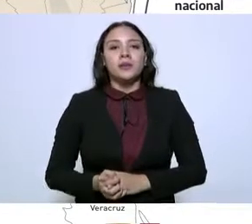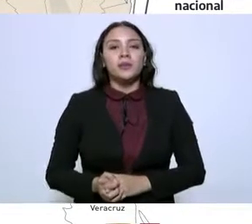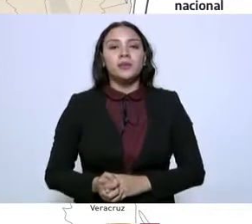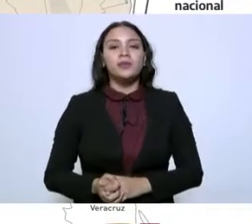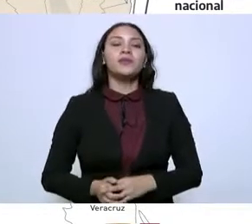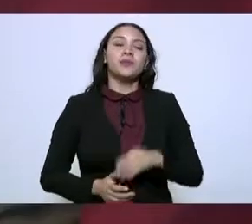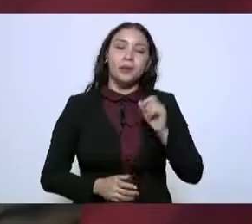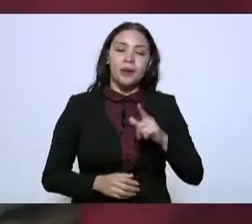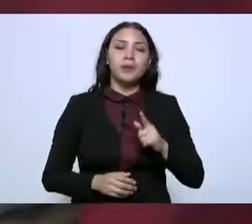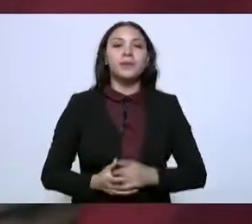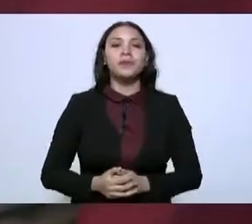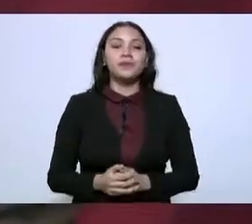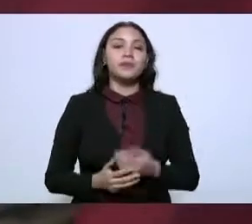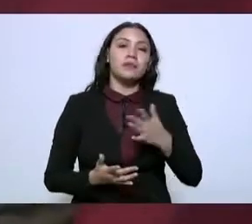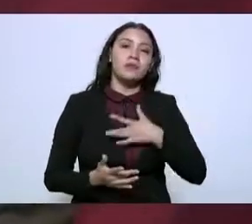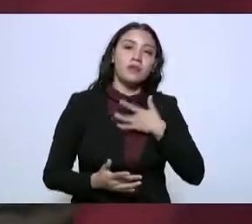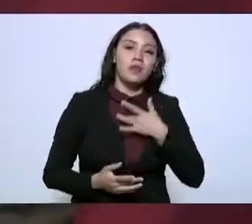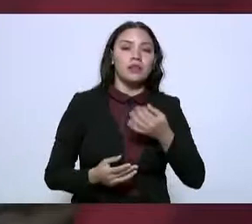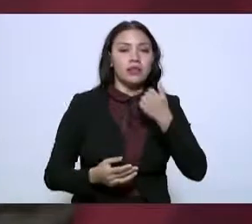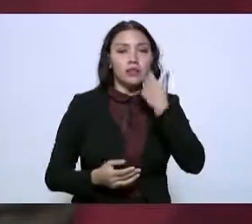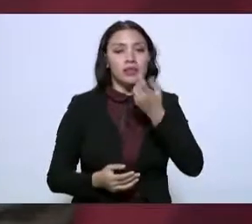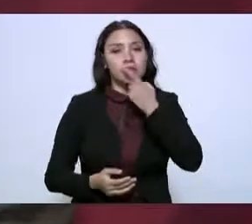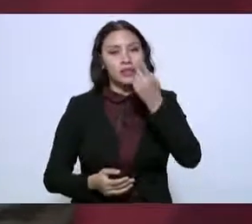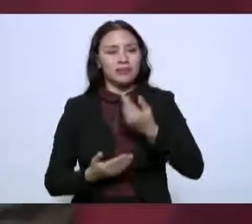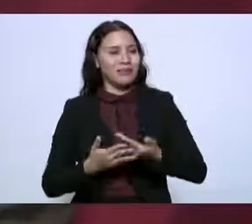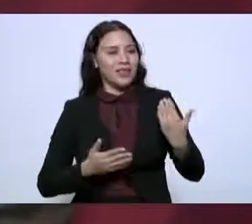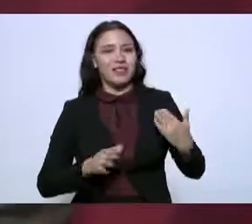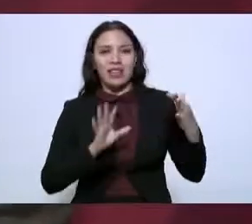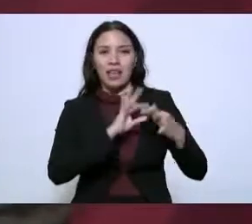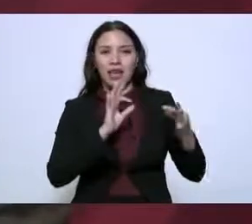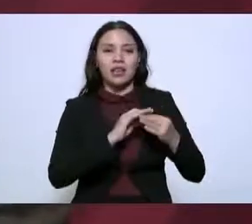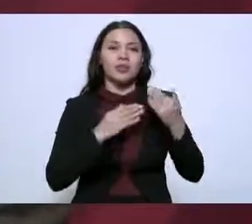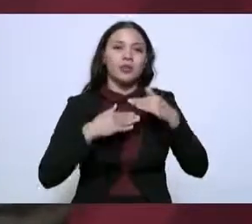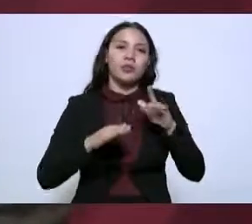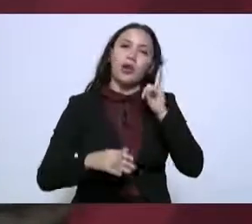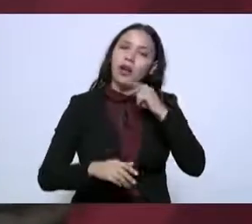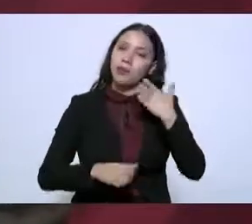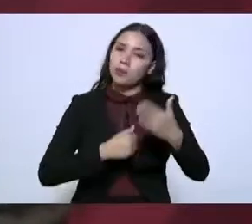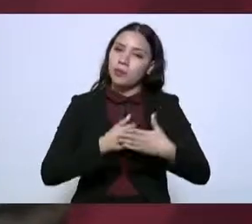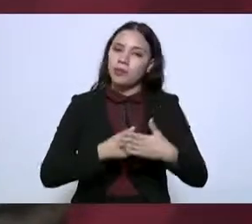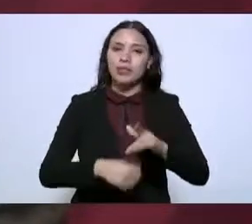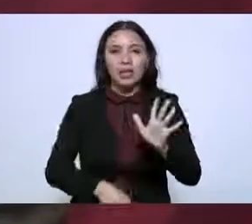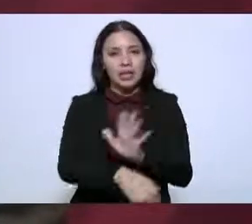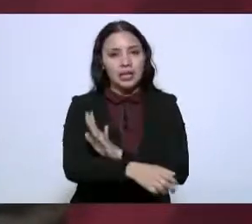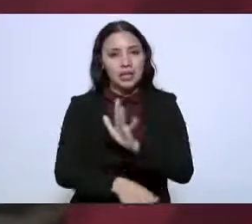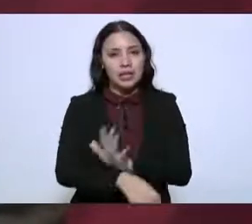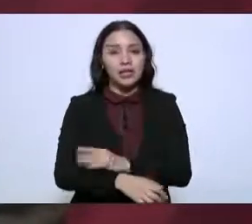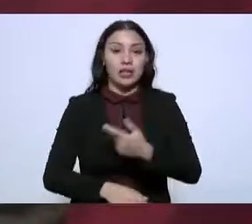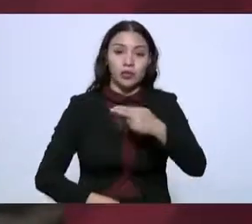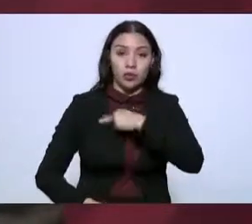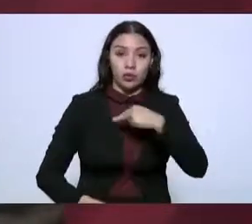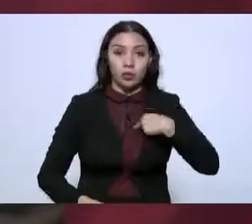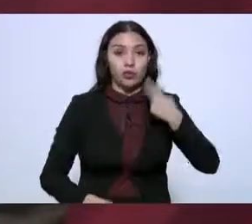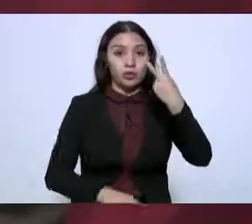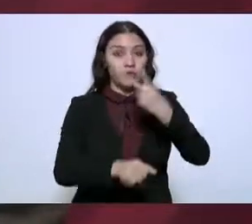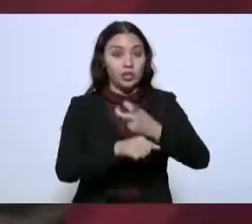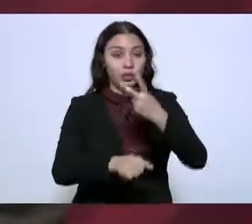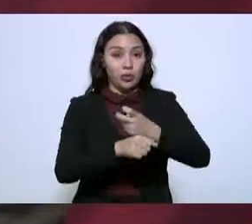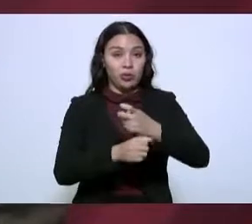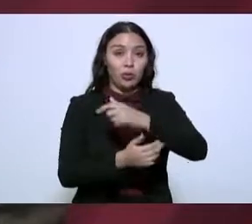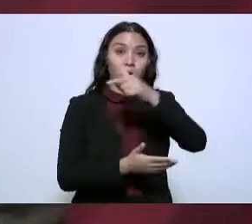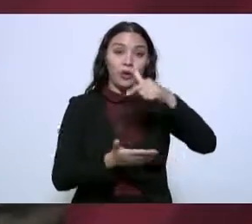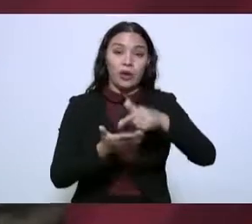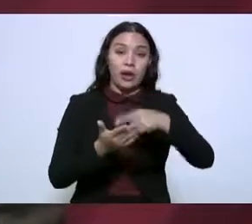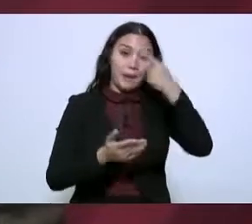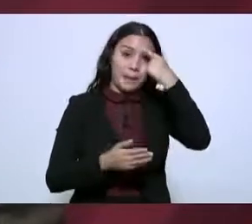También el decir que ya lo comentaron en cuanto a la generación de energía, somos el segundo lugar en generación